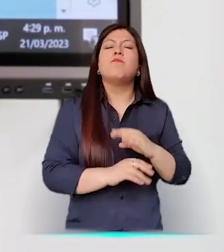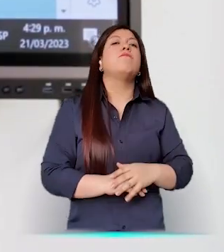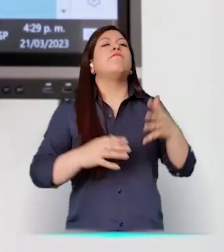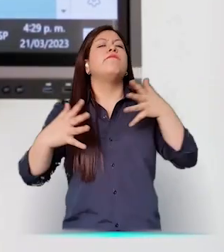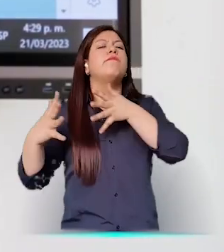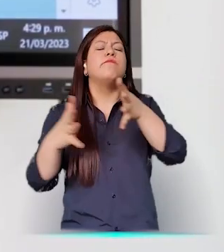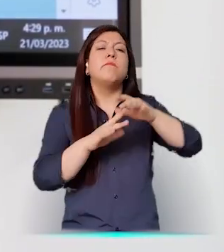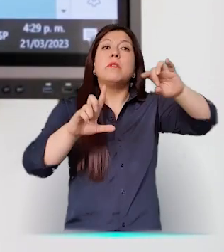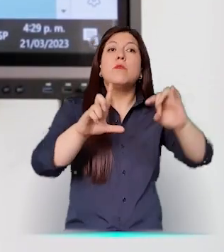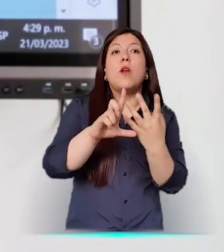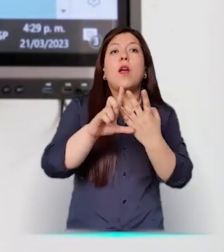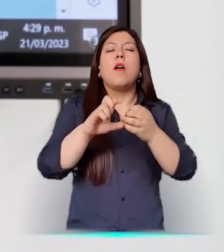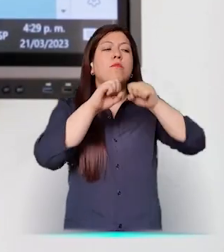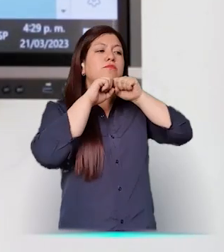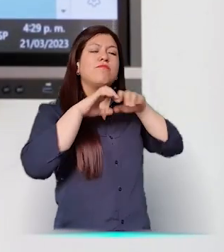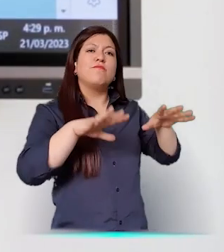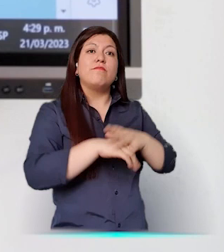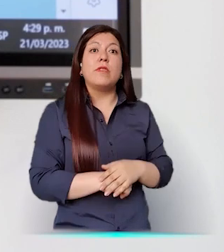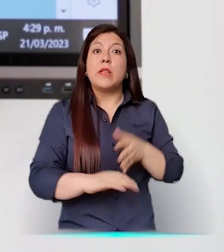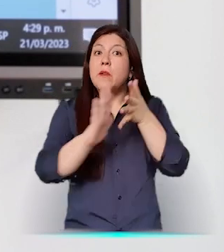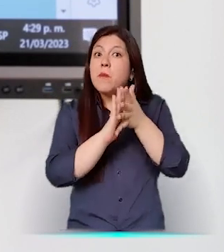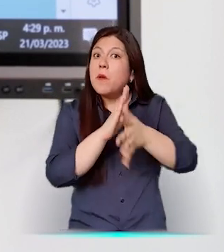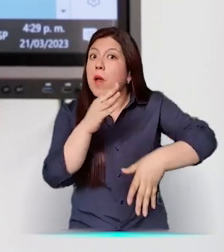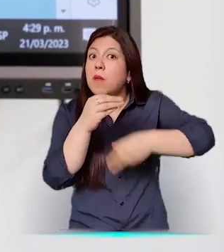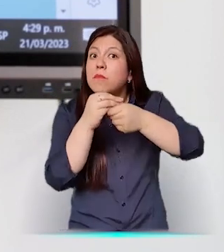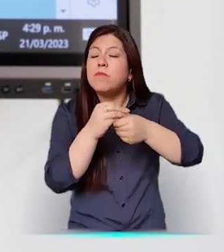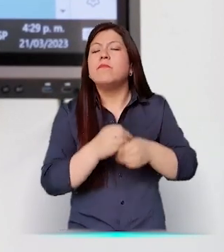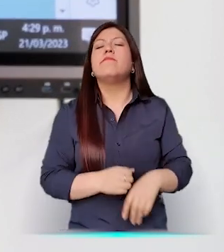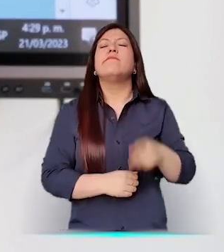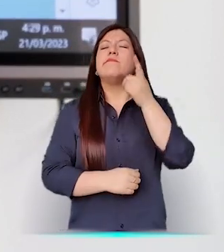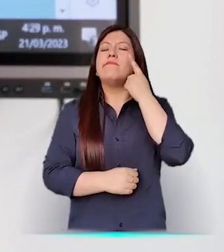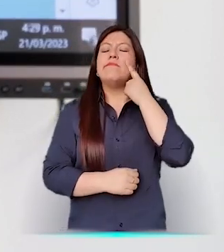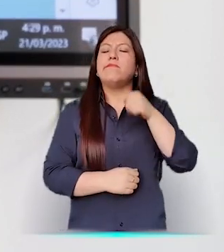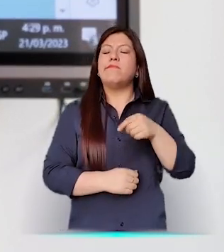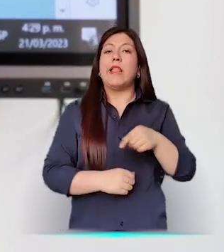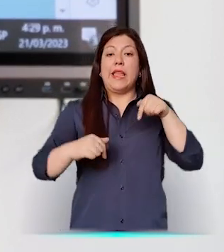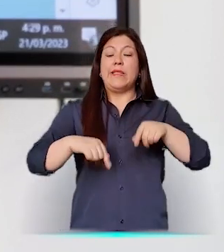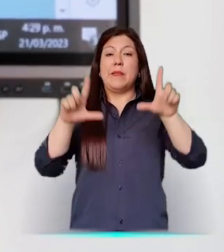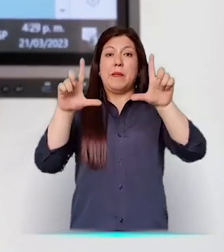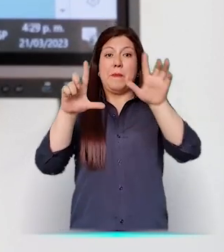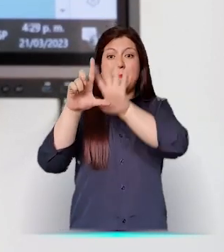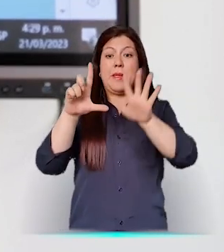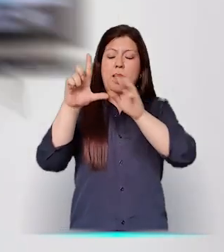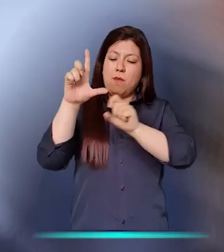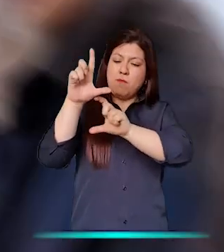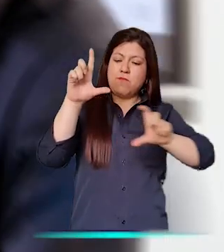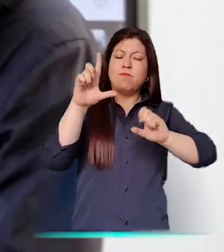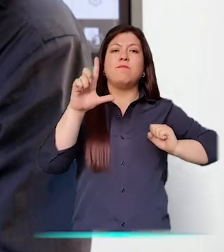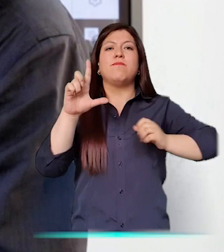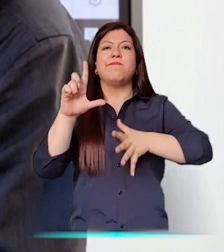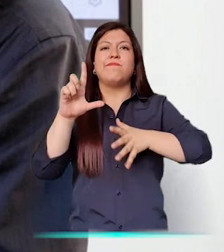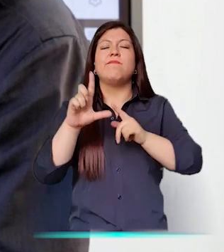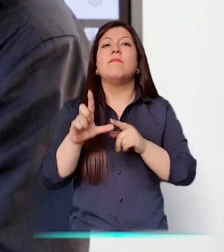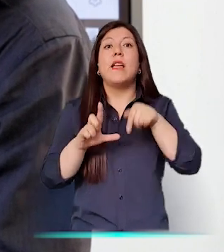datos para la democracia, biblioteca de recursos, capacitaciones virtuales y publicaciones. ¿Quiere